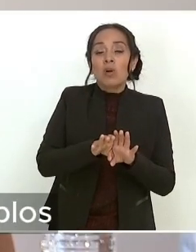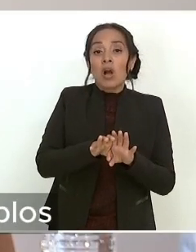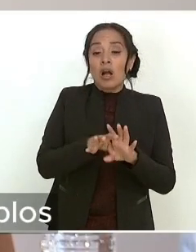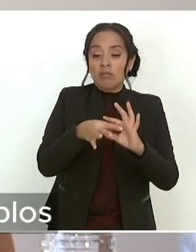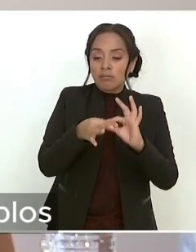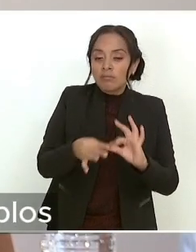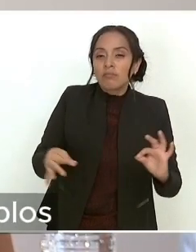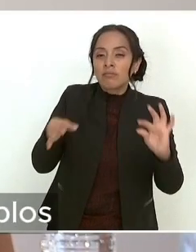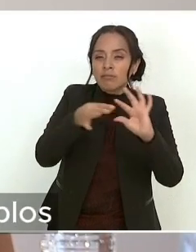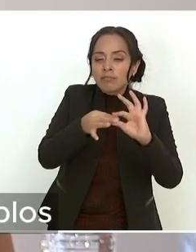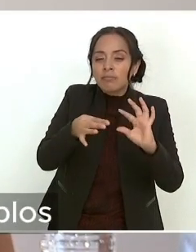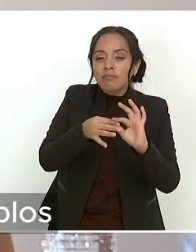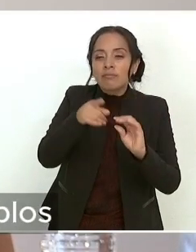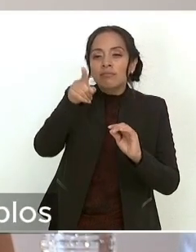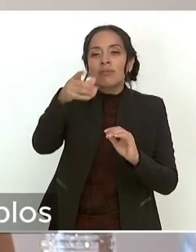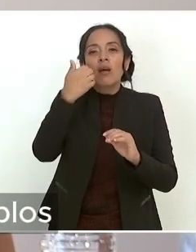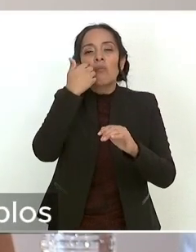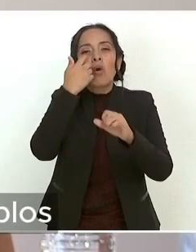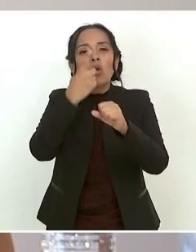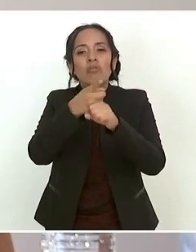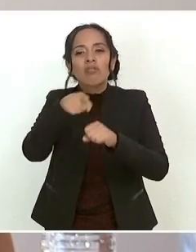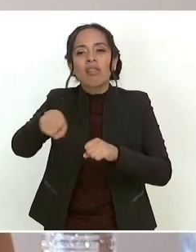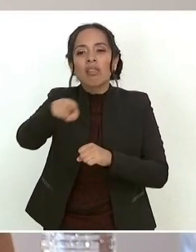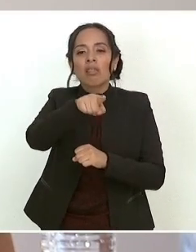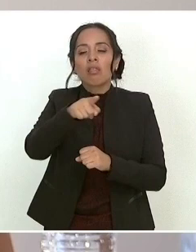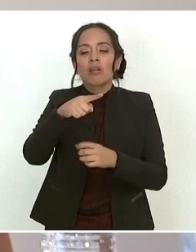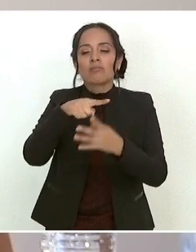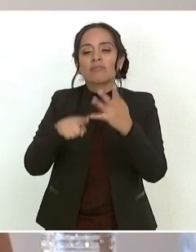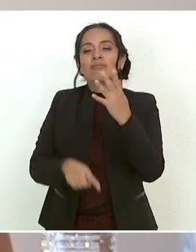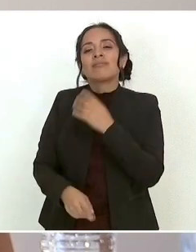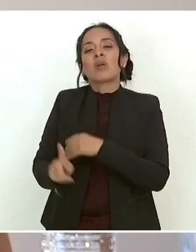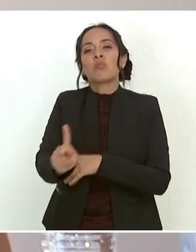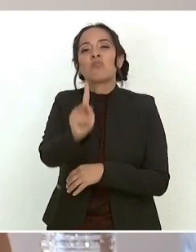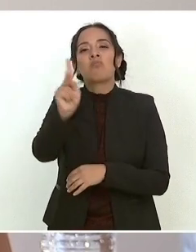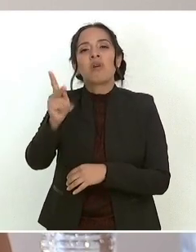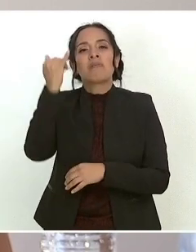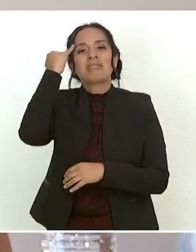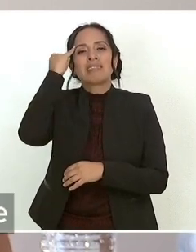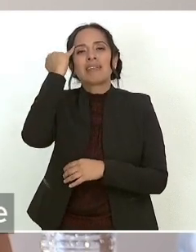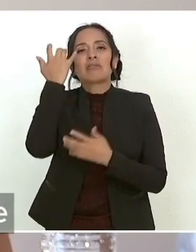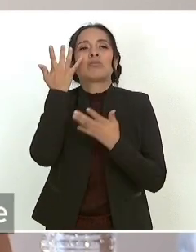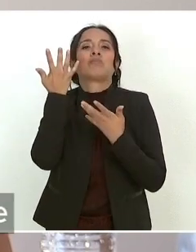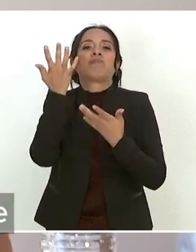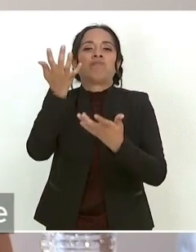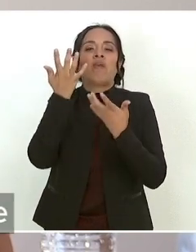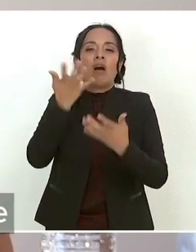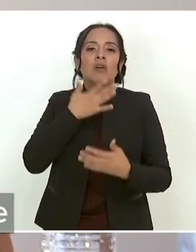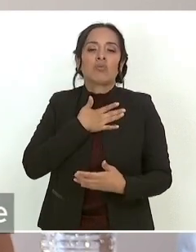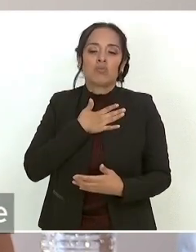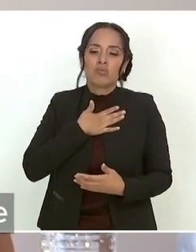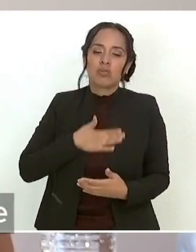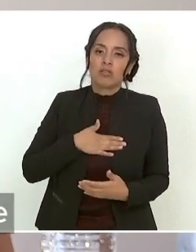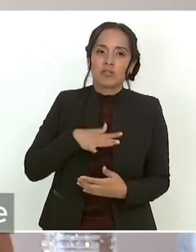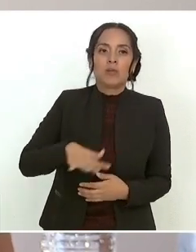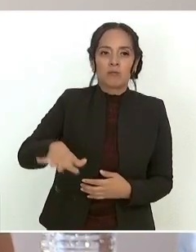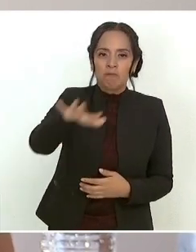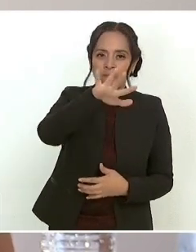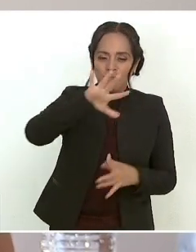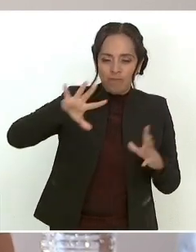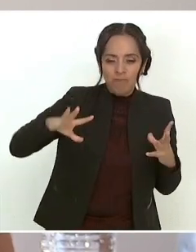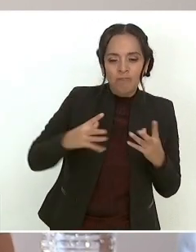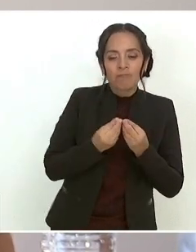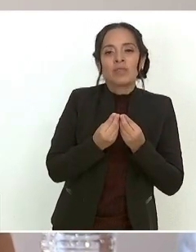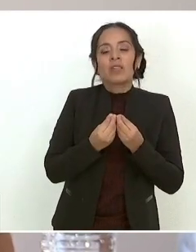más que la voluntad milenaria de los pueblos y el anhelo de justicia de los que todos ustedes forman parte